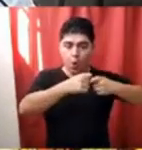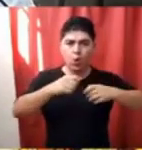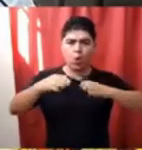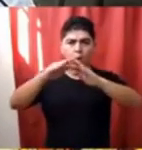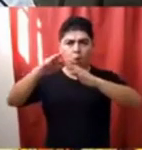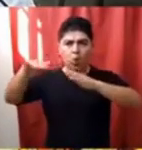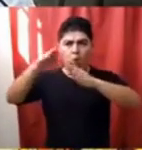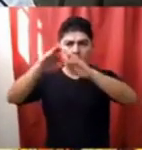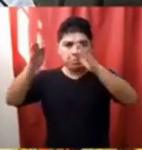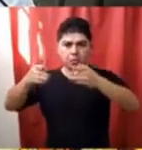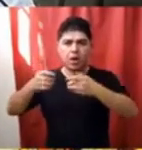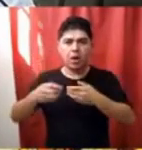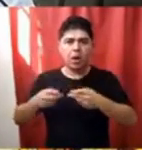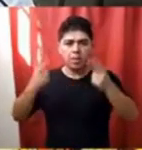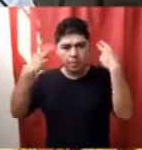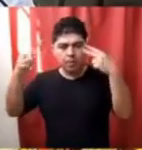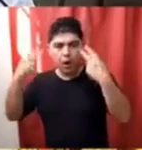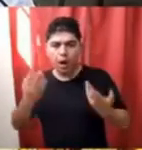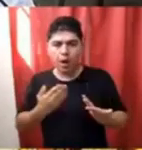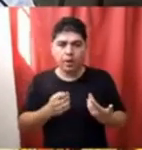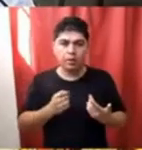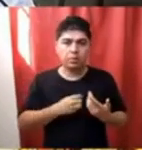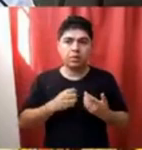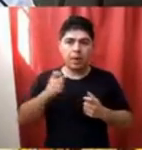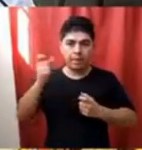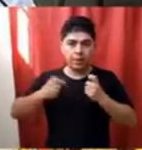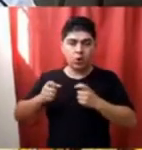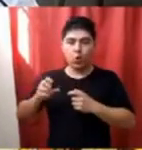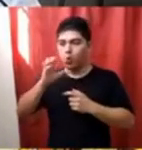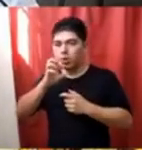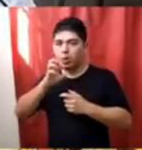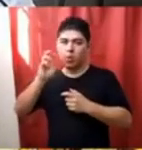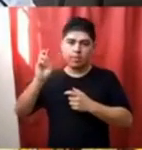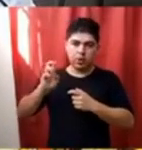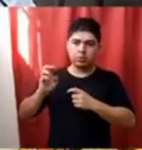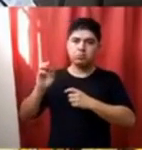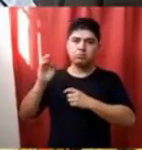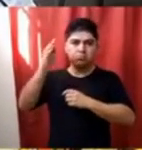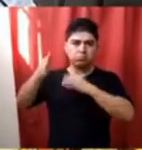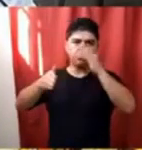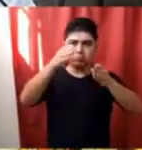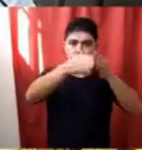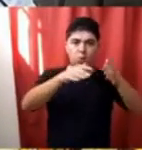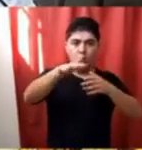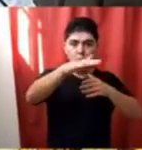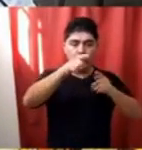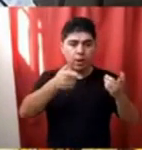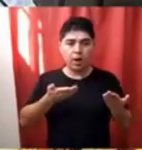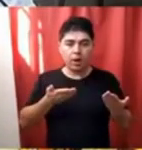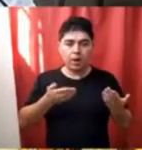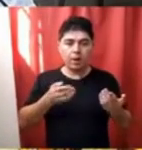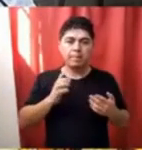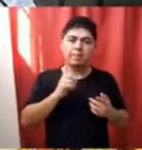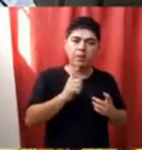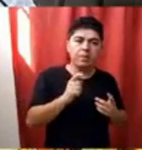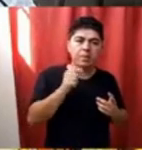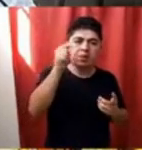concurren muchos vecinos, tanto de Cutralcó como de Plaza Winkel, el lugar no cuenta con una,